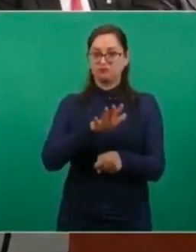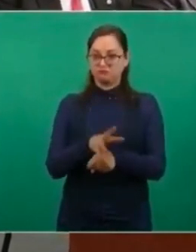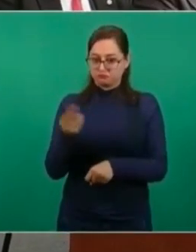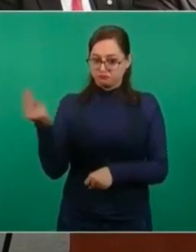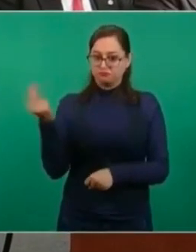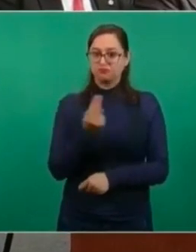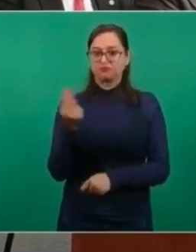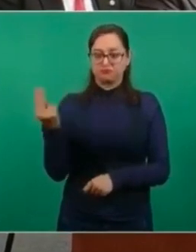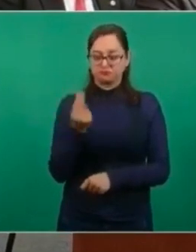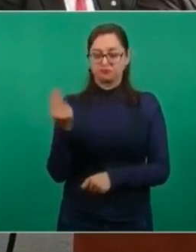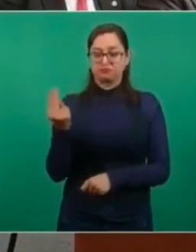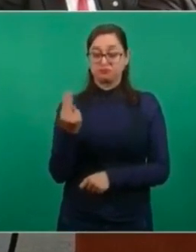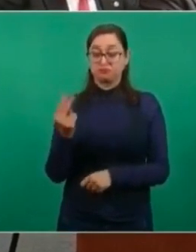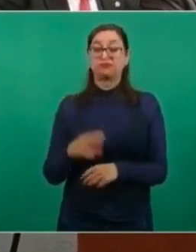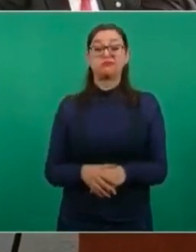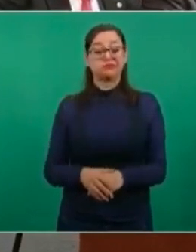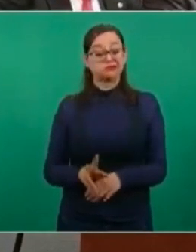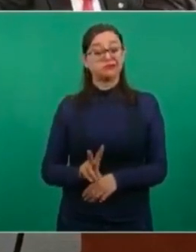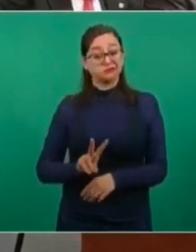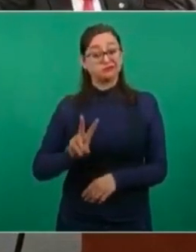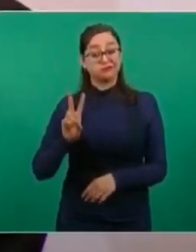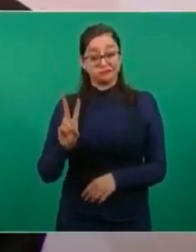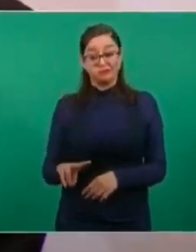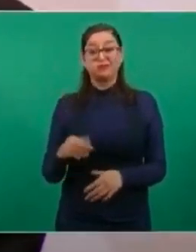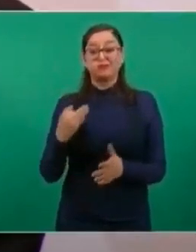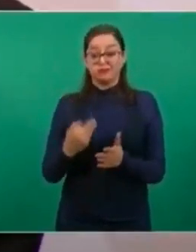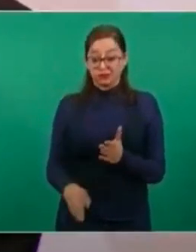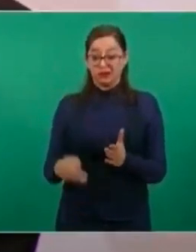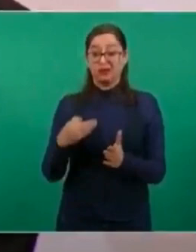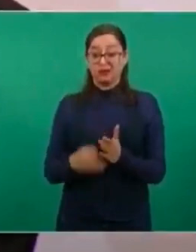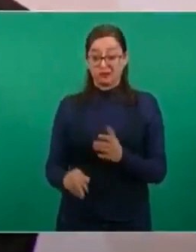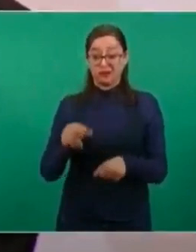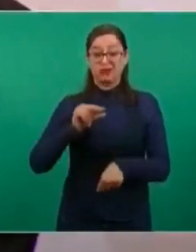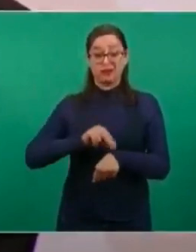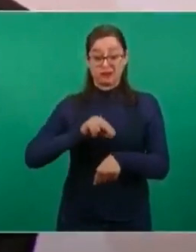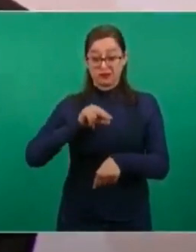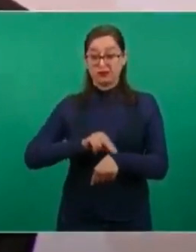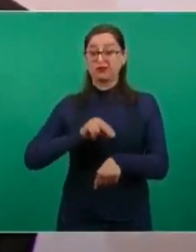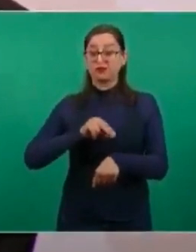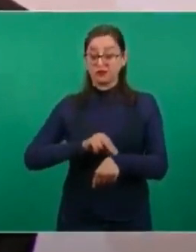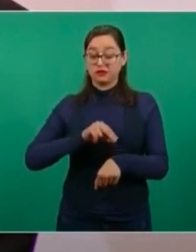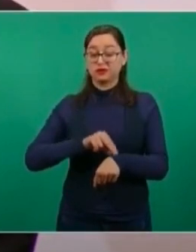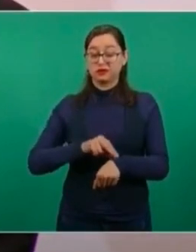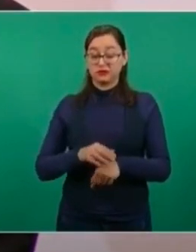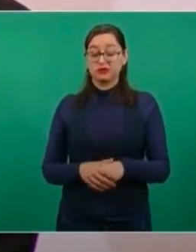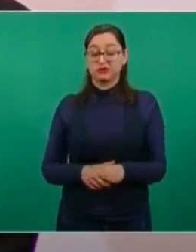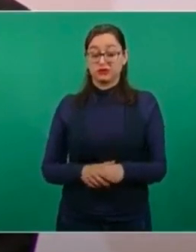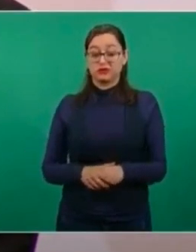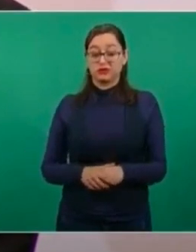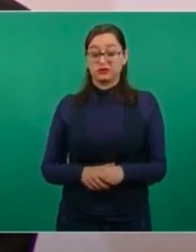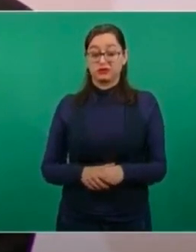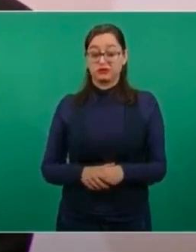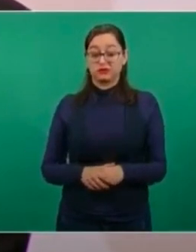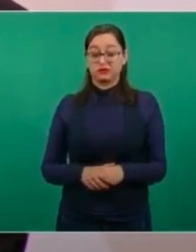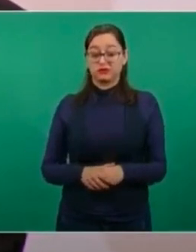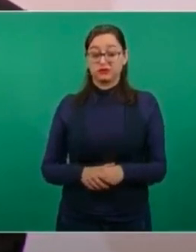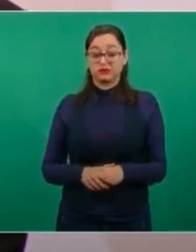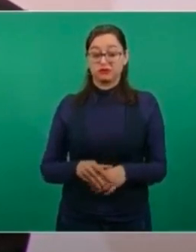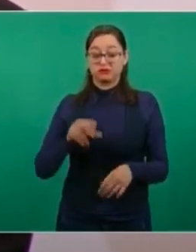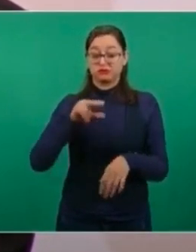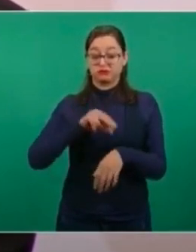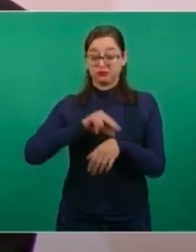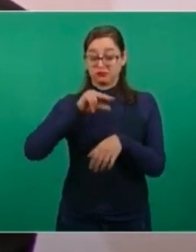porque en efecto hay un déficit de médicos generales en nuestro país y de